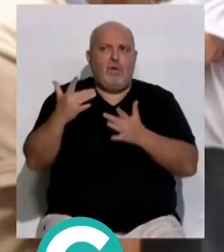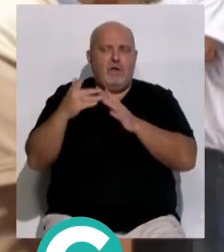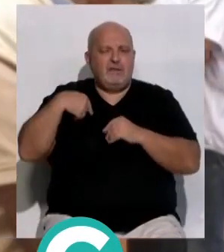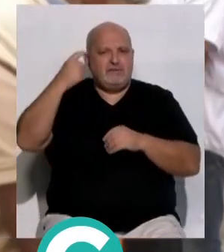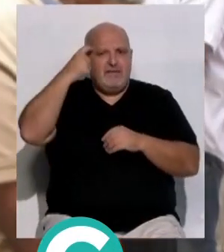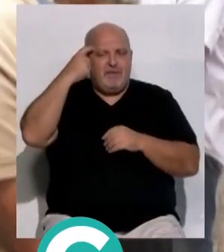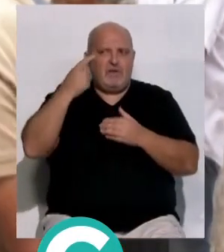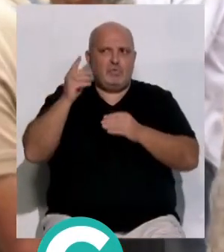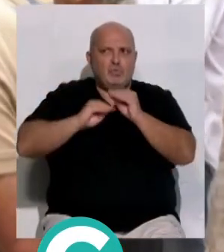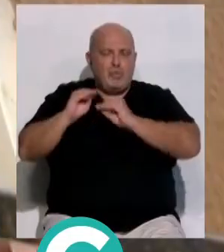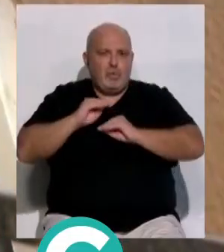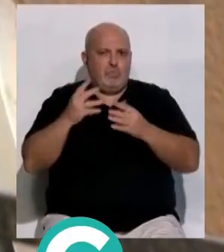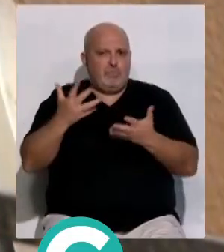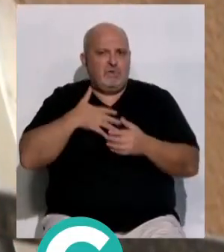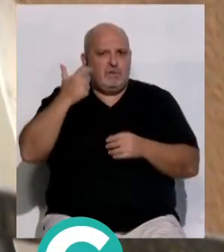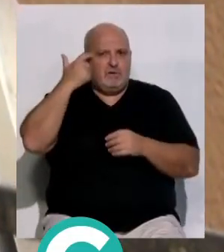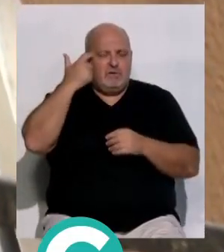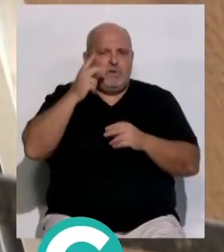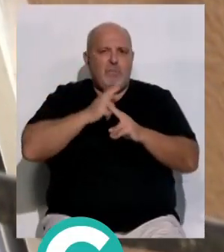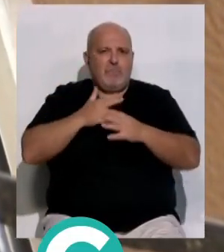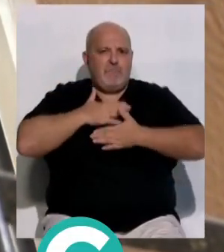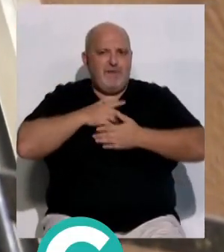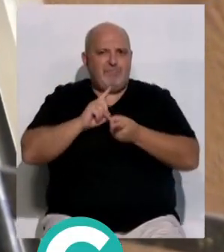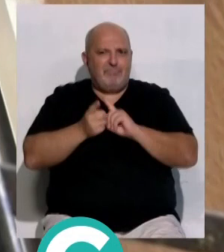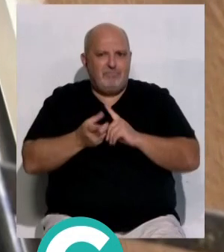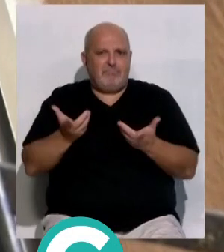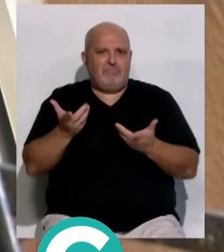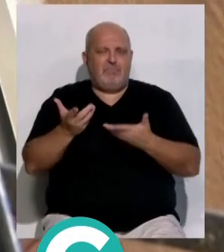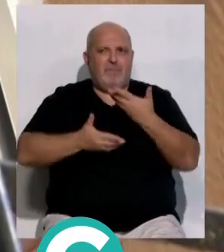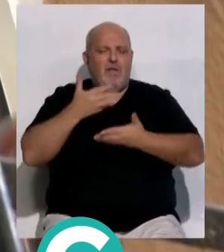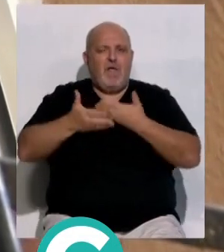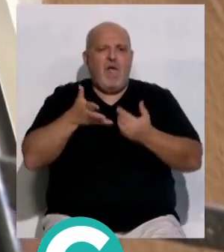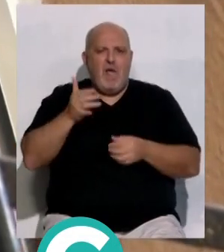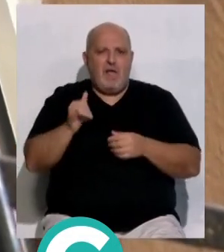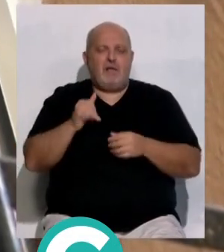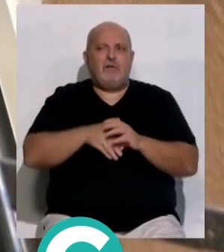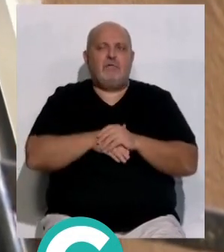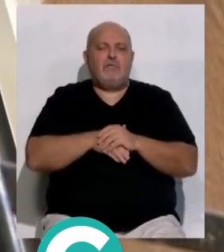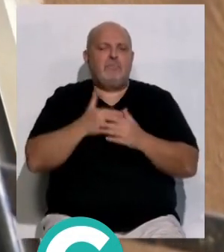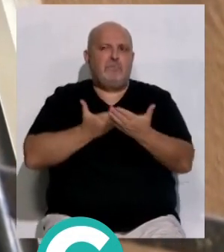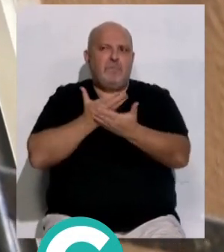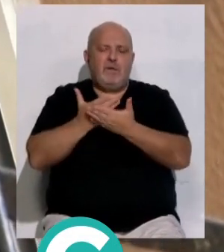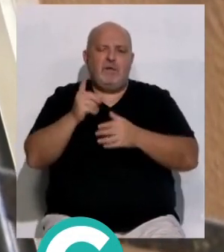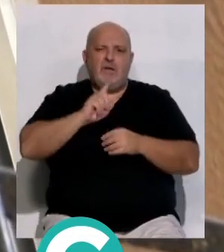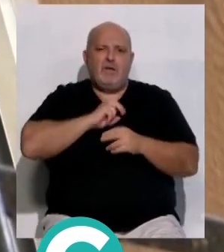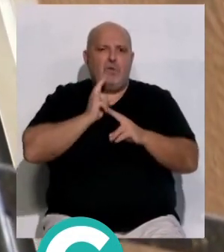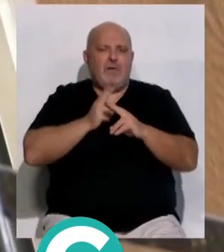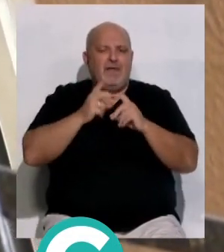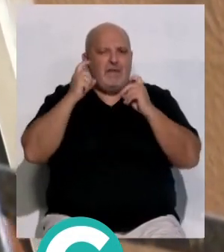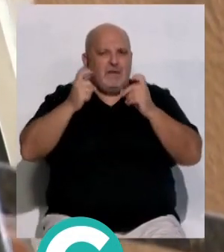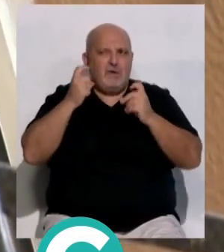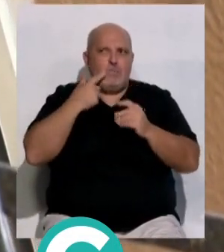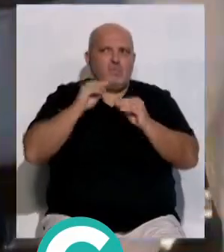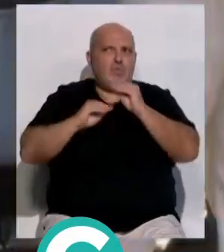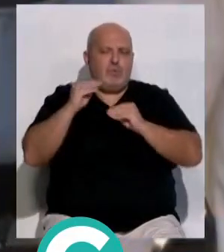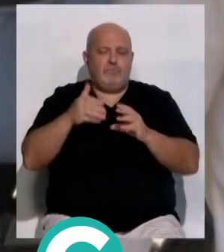ellos, intentar buscar una solución. Que esto lo pongan a mi nombre. Habrá proceso. Entonces lo único que pido es que esto lo pusieran a mi nombre, intentar a